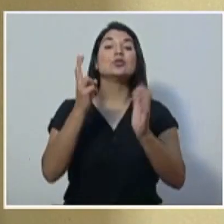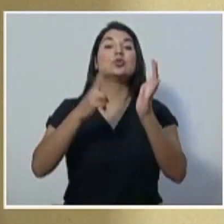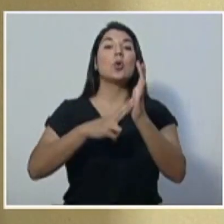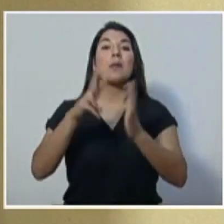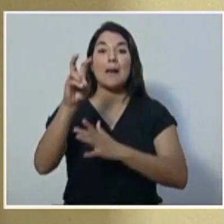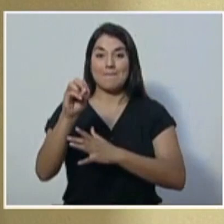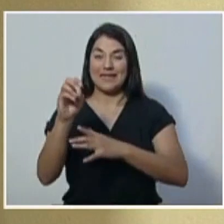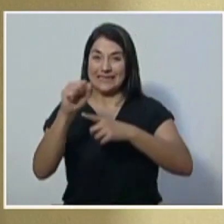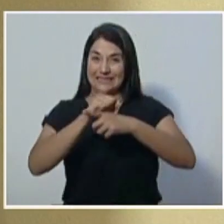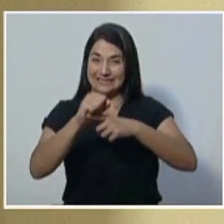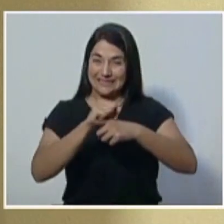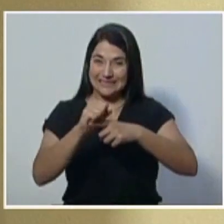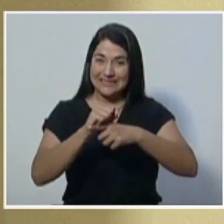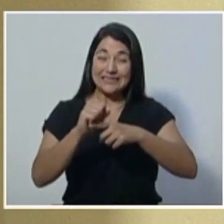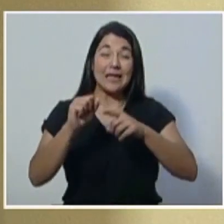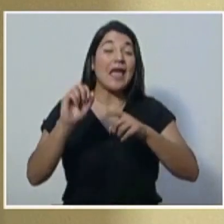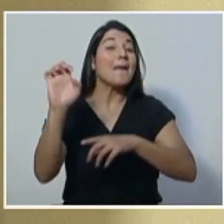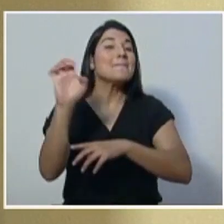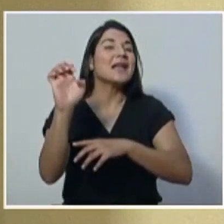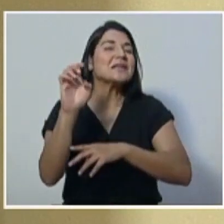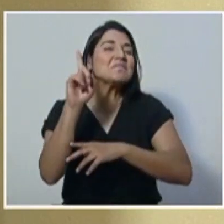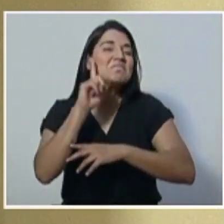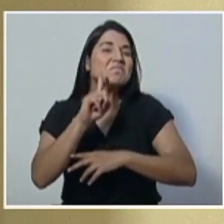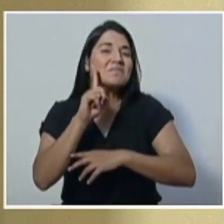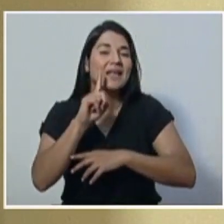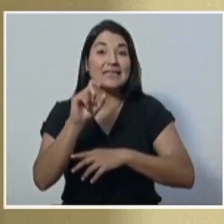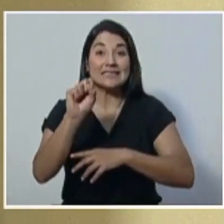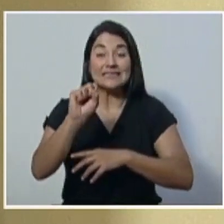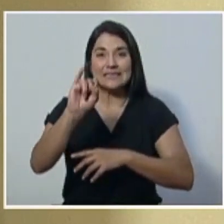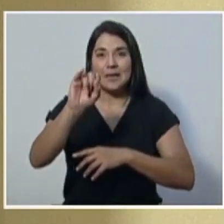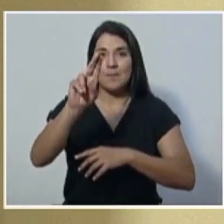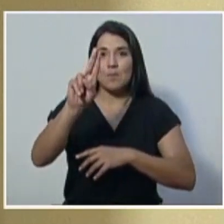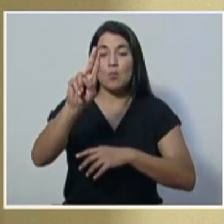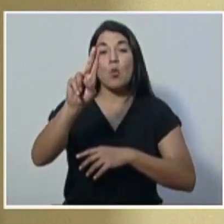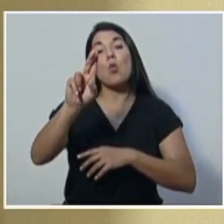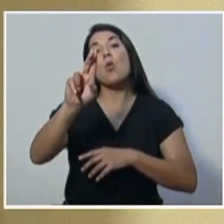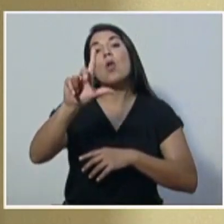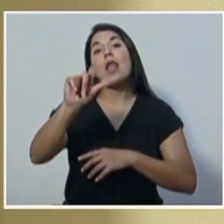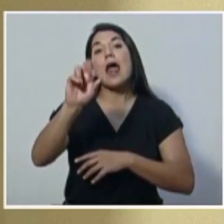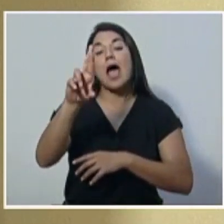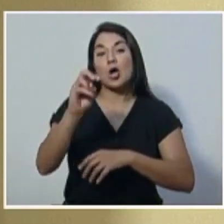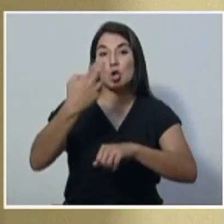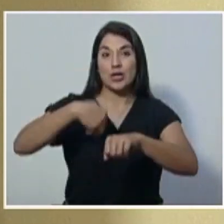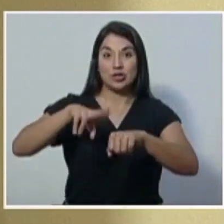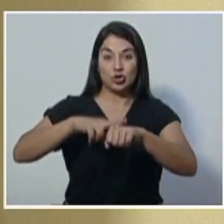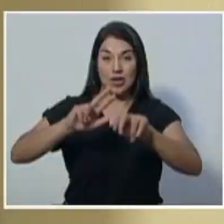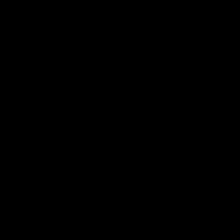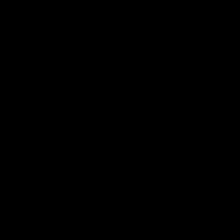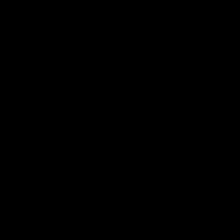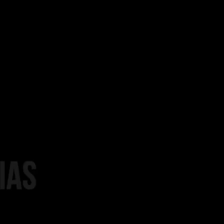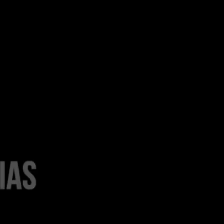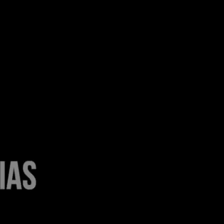simulacro nacional bajo modalidad virtual. Costa Rica se prepara.